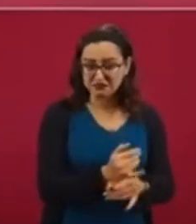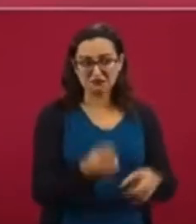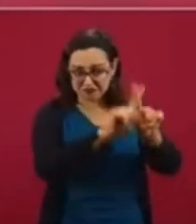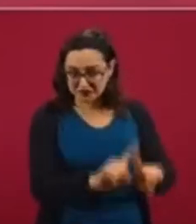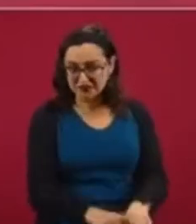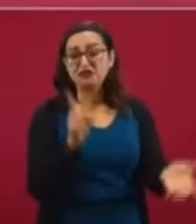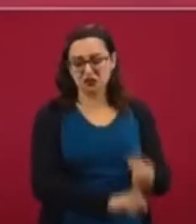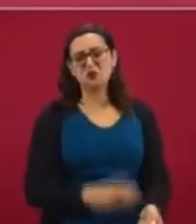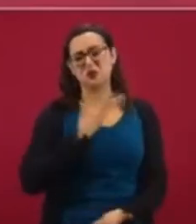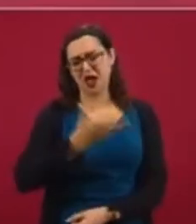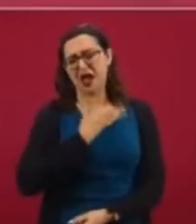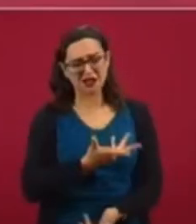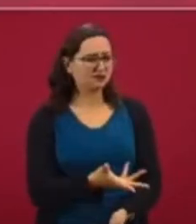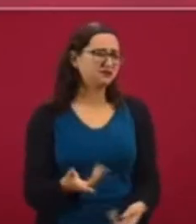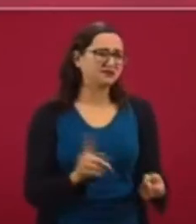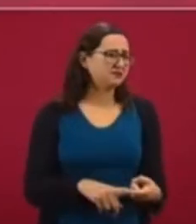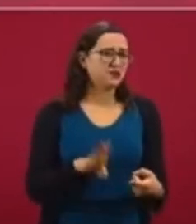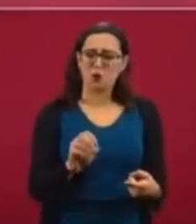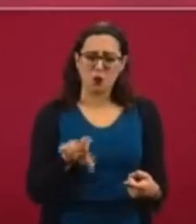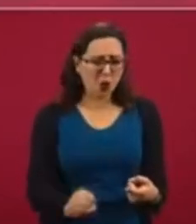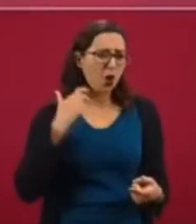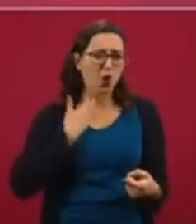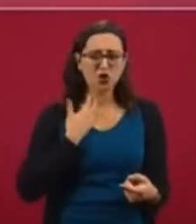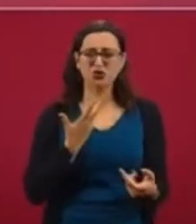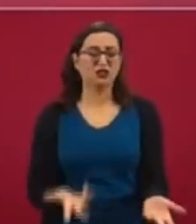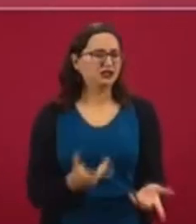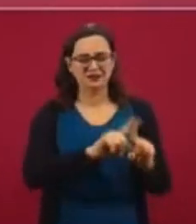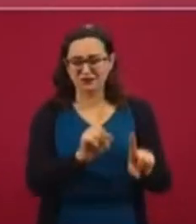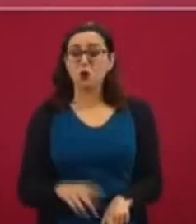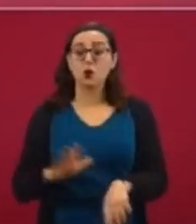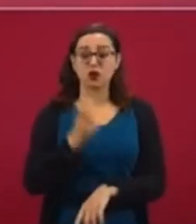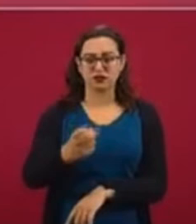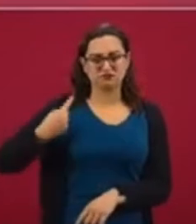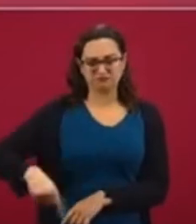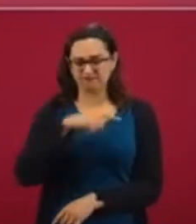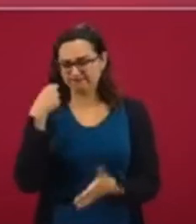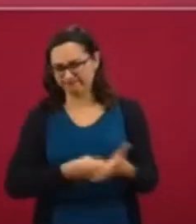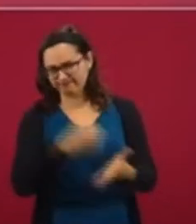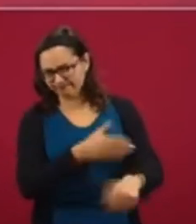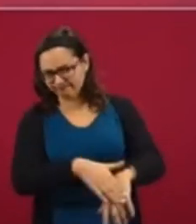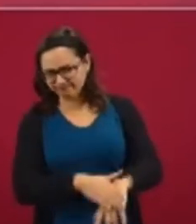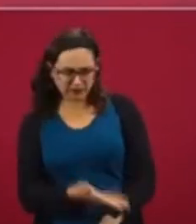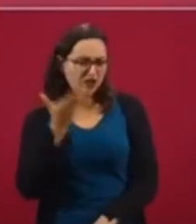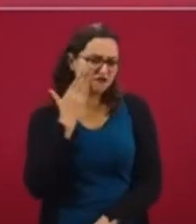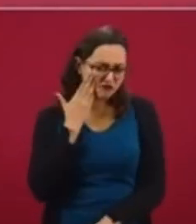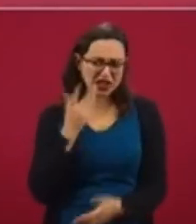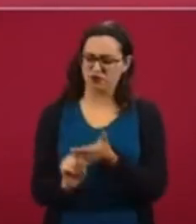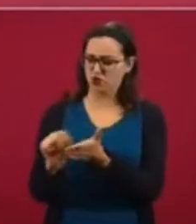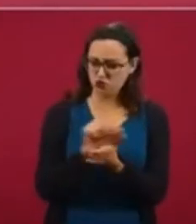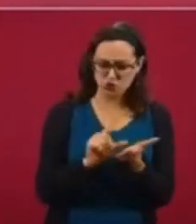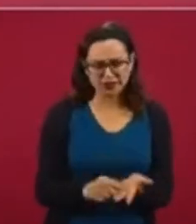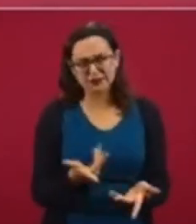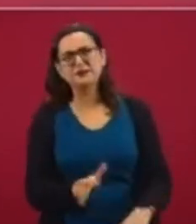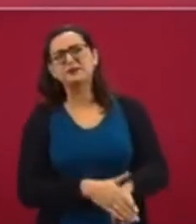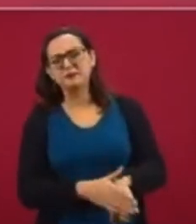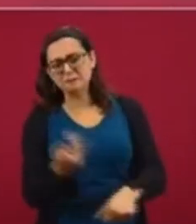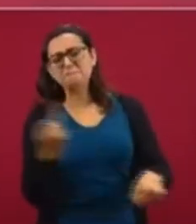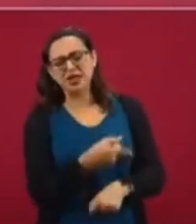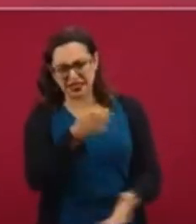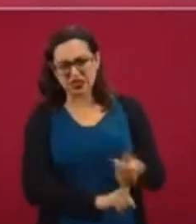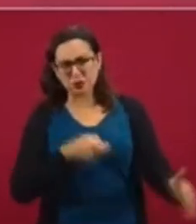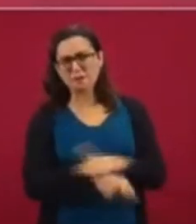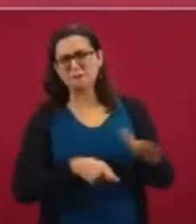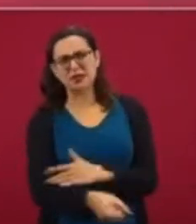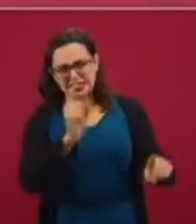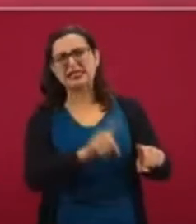Son los que manejan los bots. Por eso nuestra exigencia a que Face, Twitter, den a conocer quiénes les